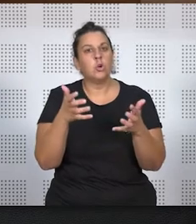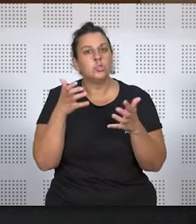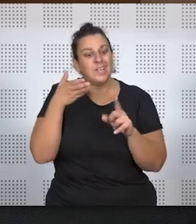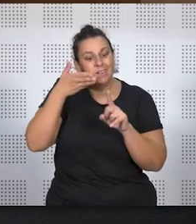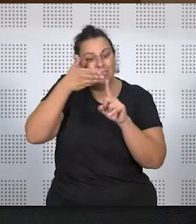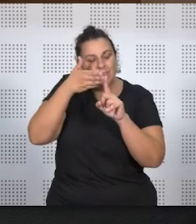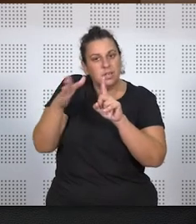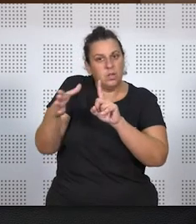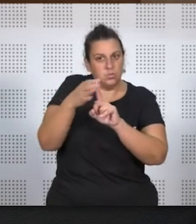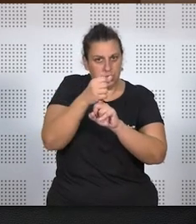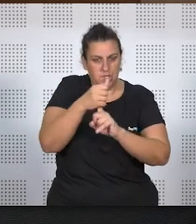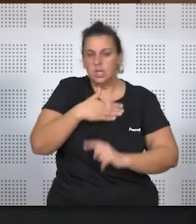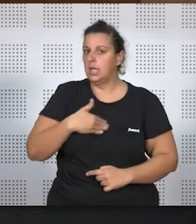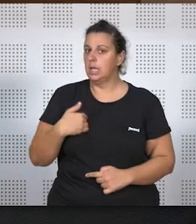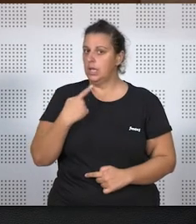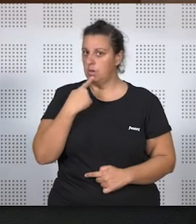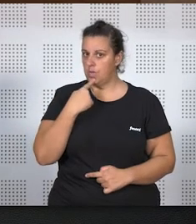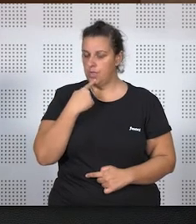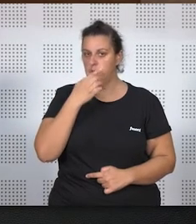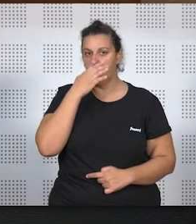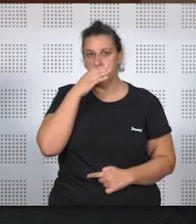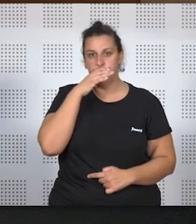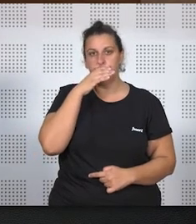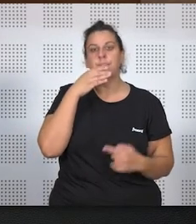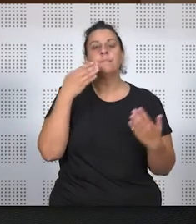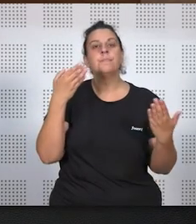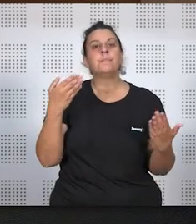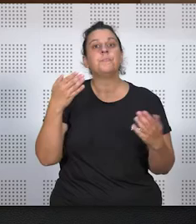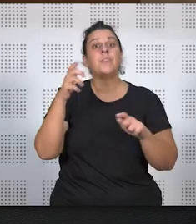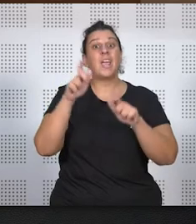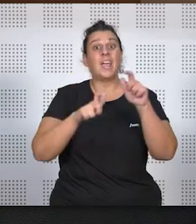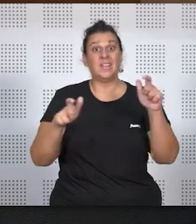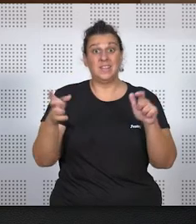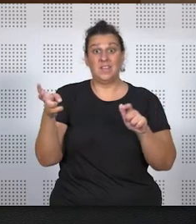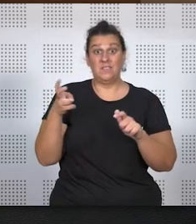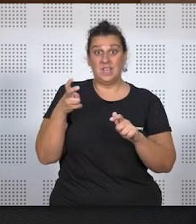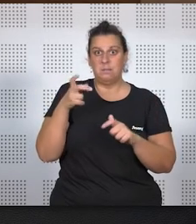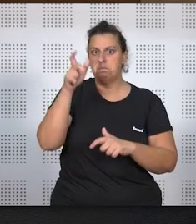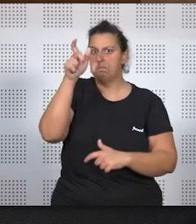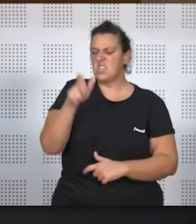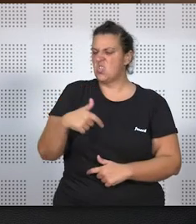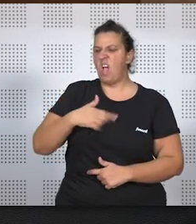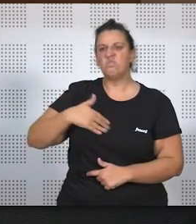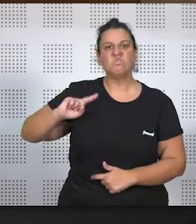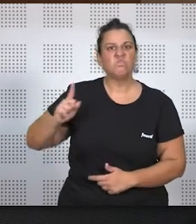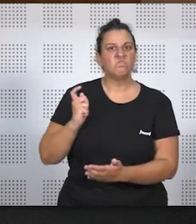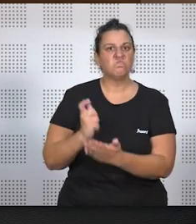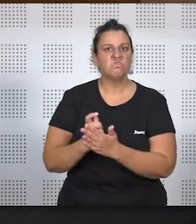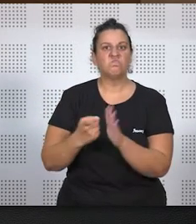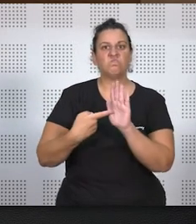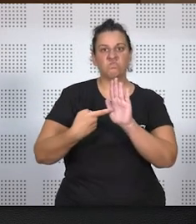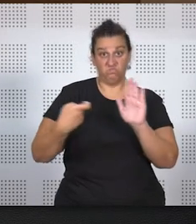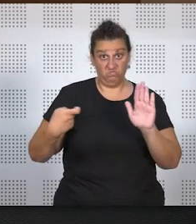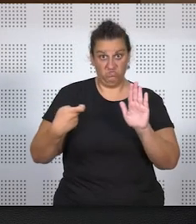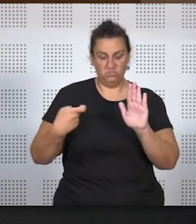fines que él pretende. me explicaré. Lo digo sobre todo porque la gente cuando viene a desheredar a la notaría o cuando manifiesta su voluntad de